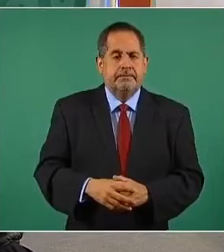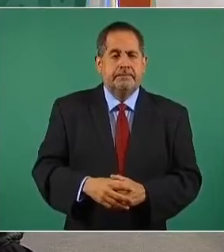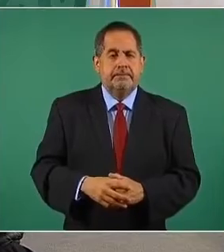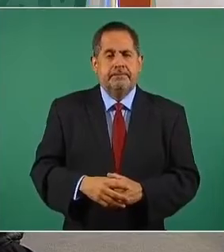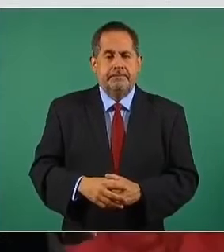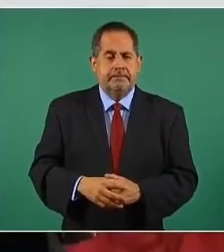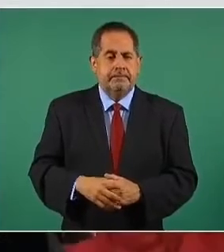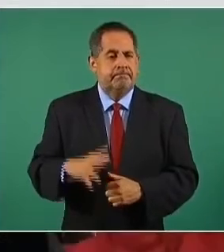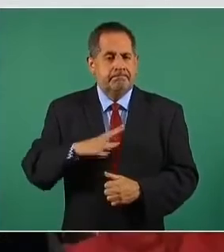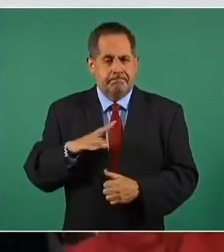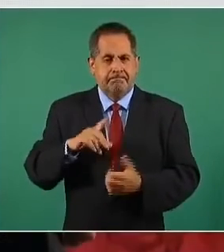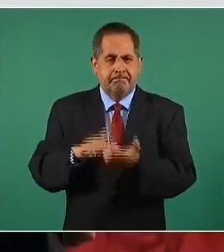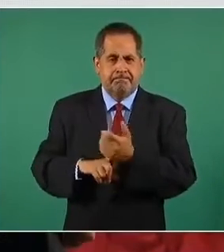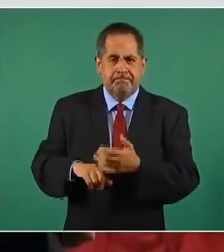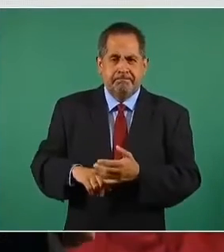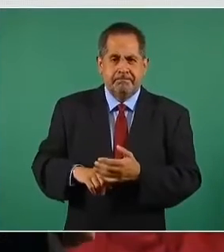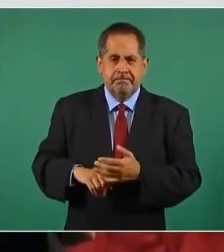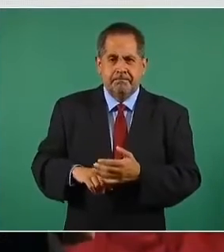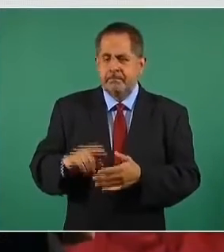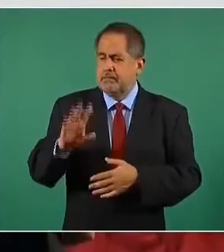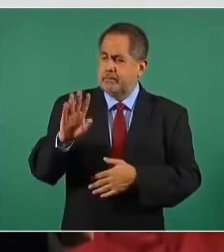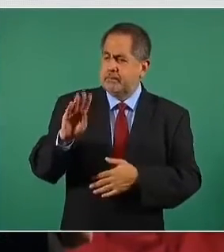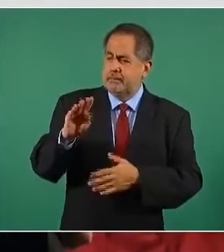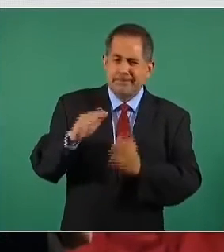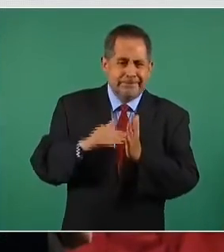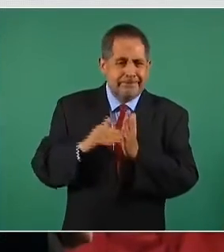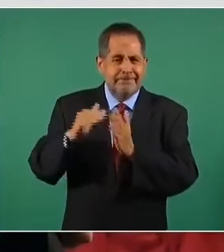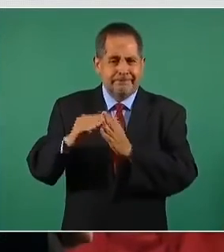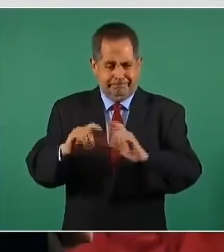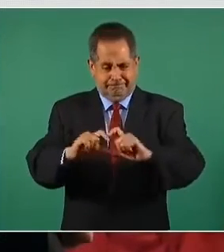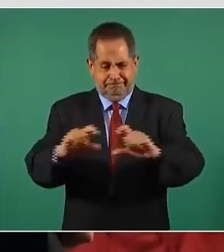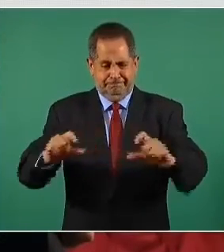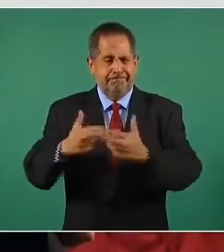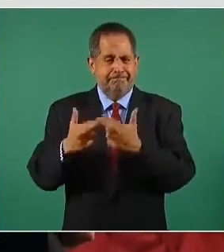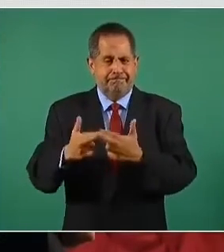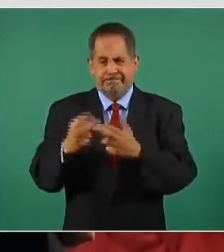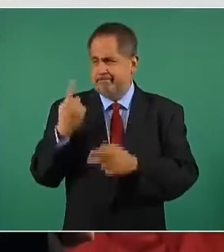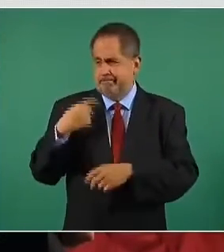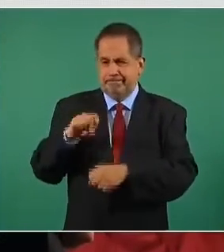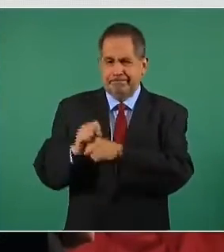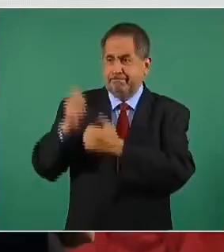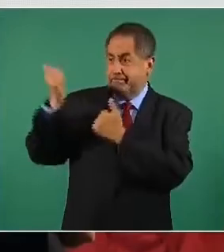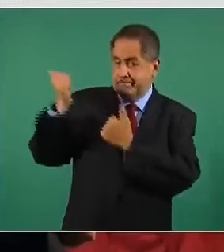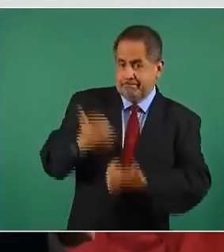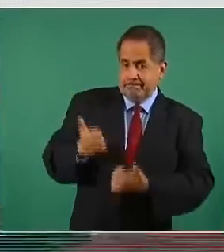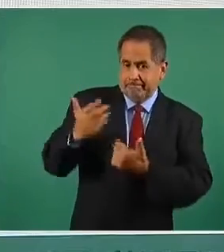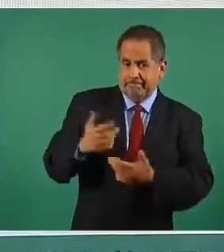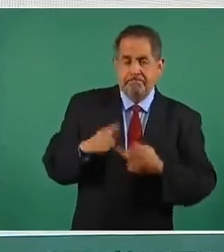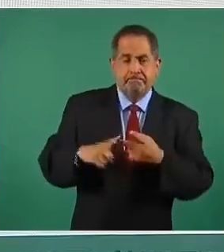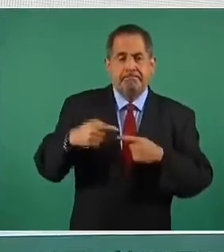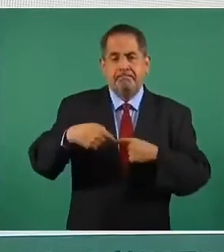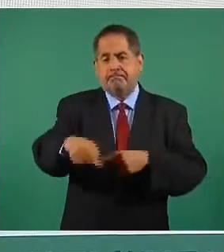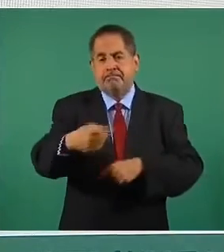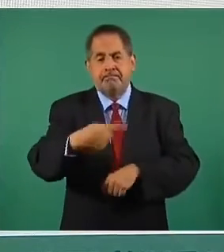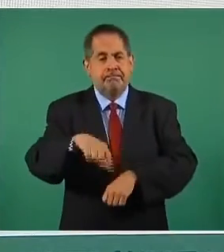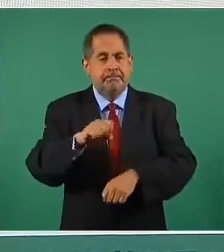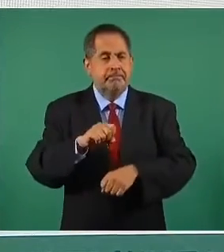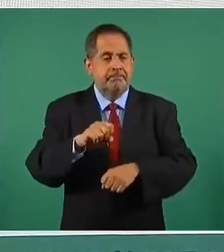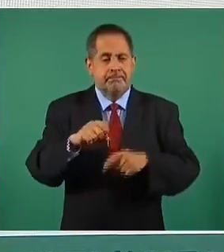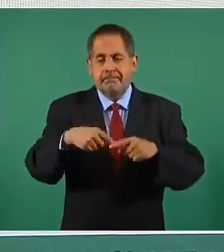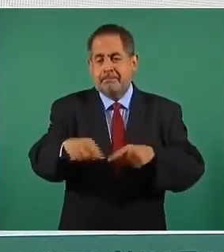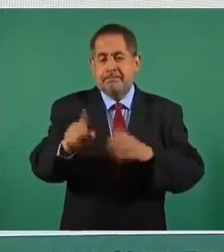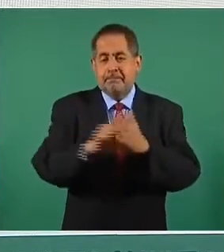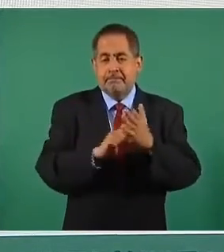Tenemos ya 90, rebasamos 90 millones de vacunas el fin de semana y este mes vamos a rebasar 100 millones,